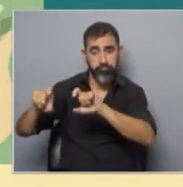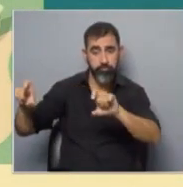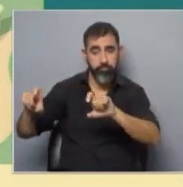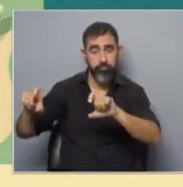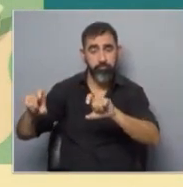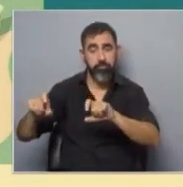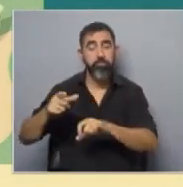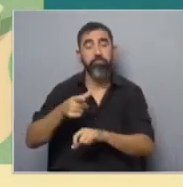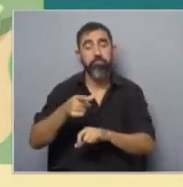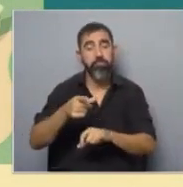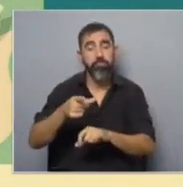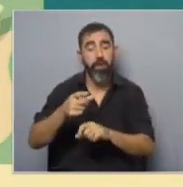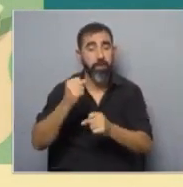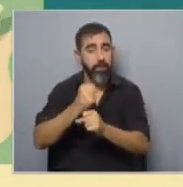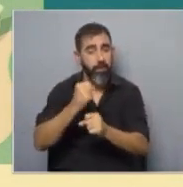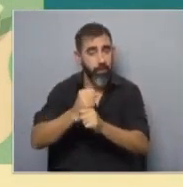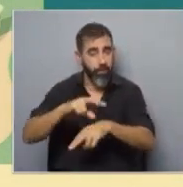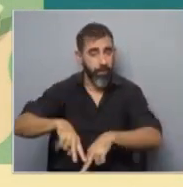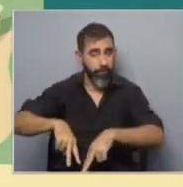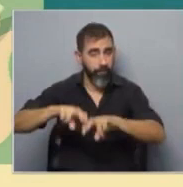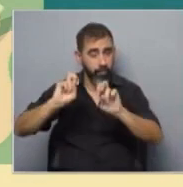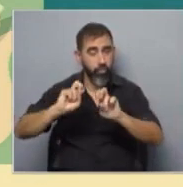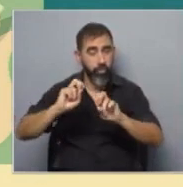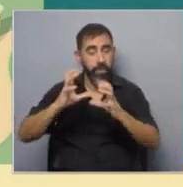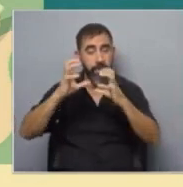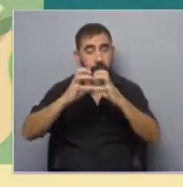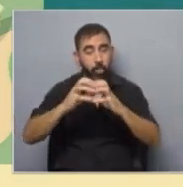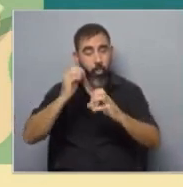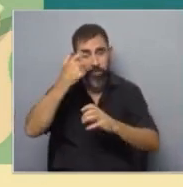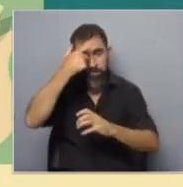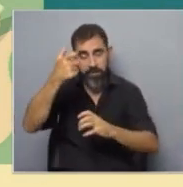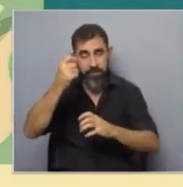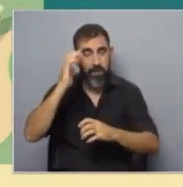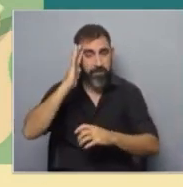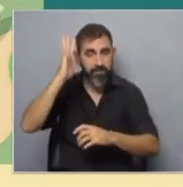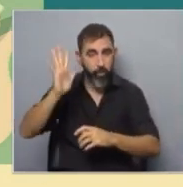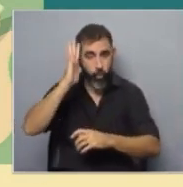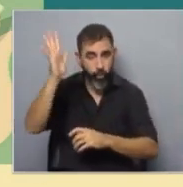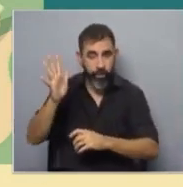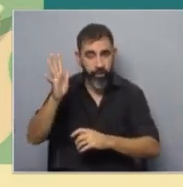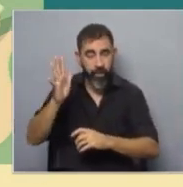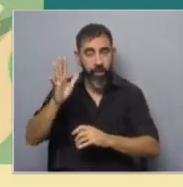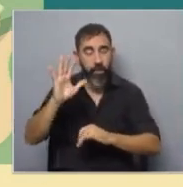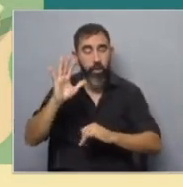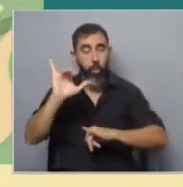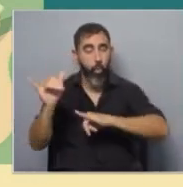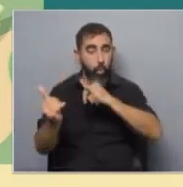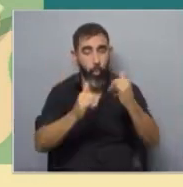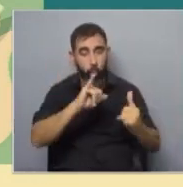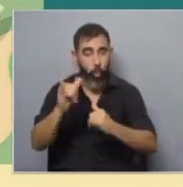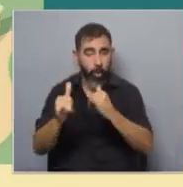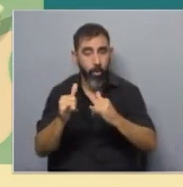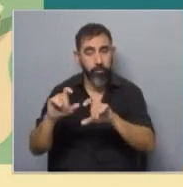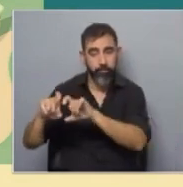del trabajo del área de neurociencias, de psicología, de didáctica. Ahí está